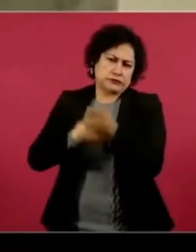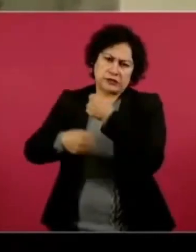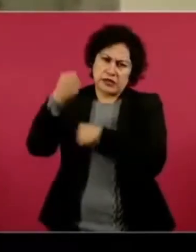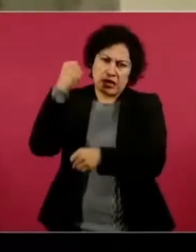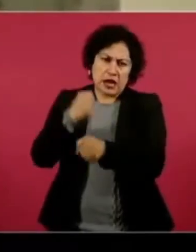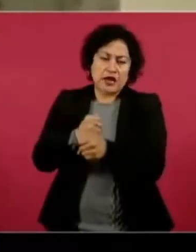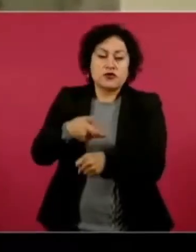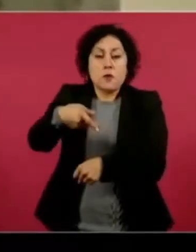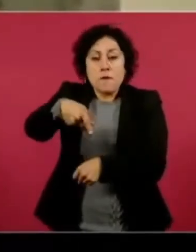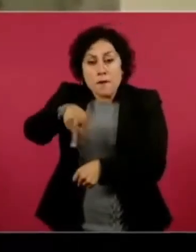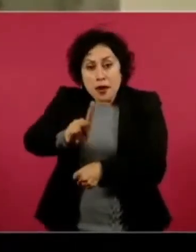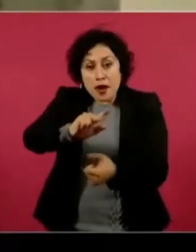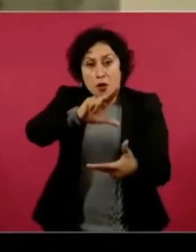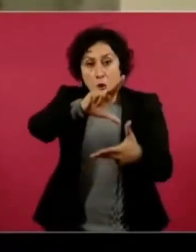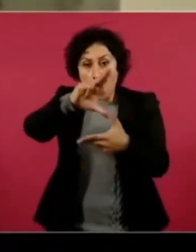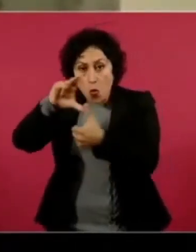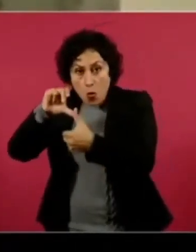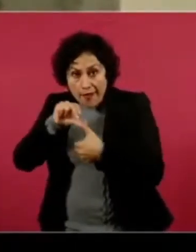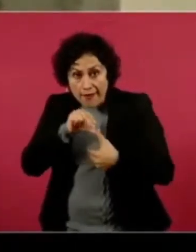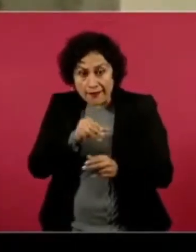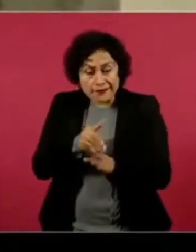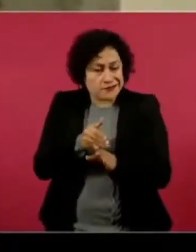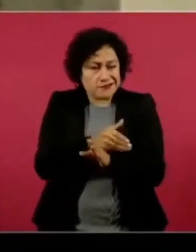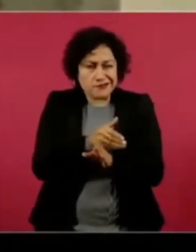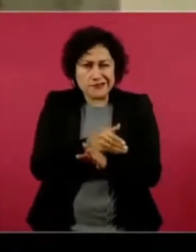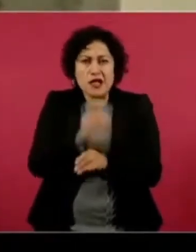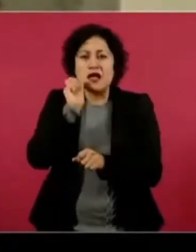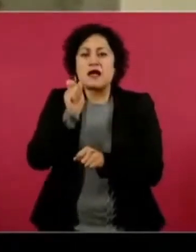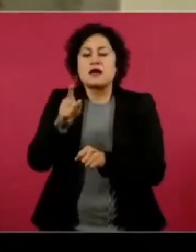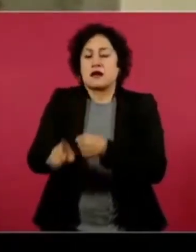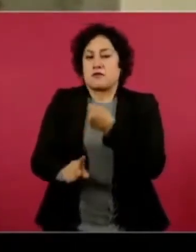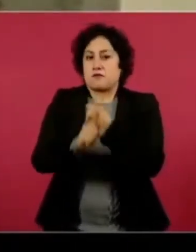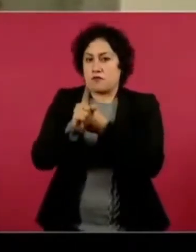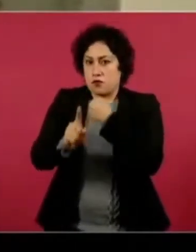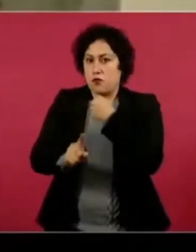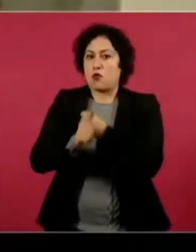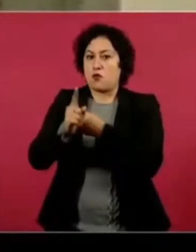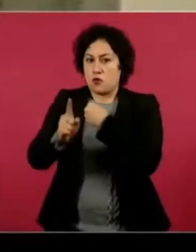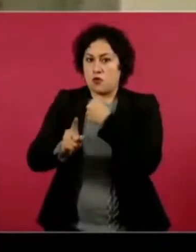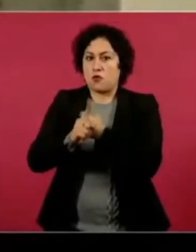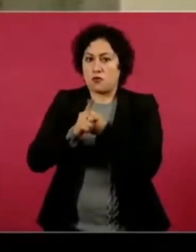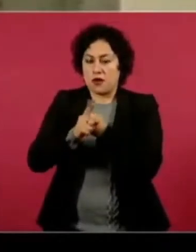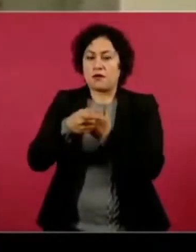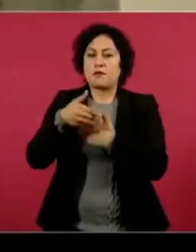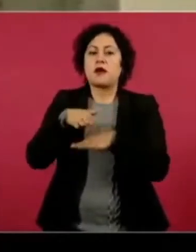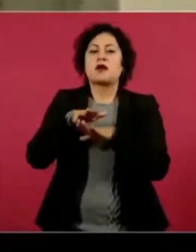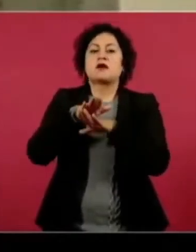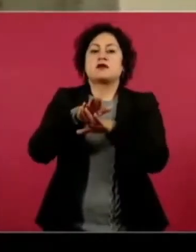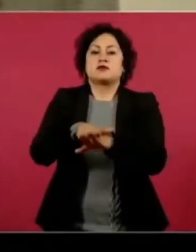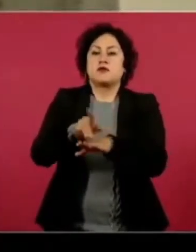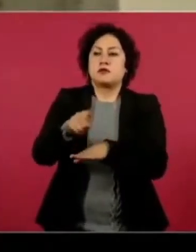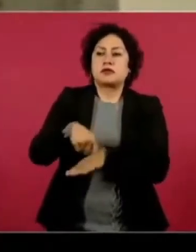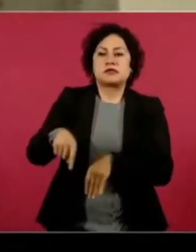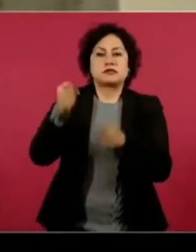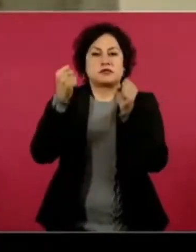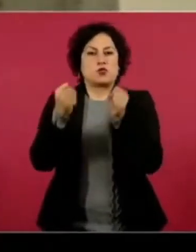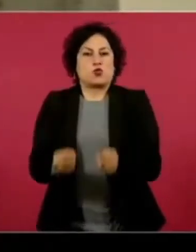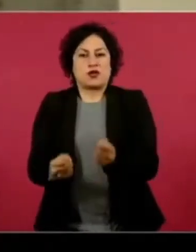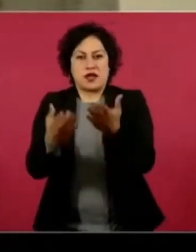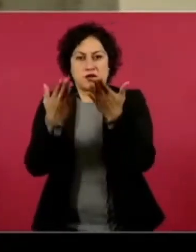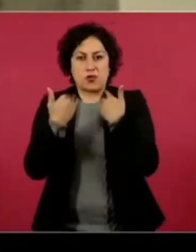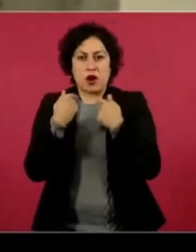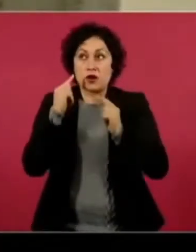del huracán, pues ya tenía problemas incluso para que turistas tuvieran la confianza de llegar por el asunto de la inseguridad o más bien de la operación de